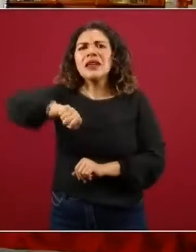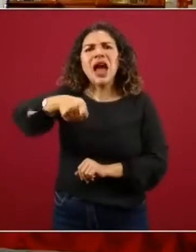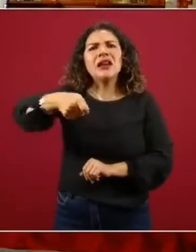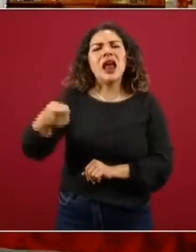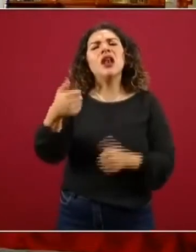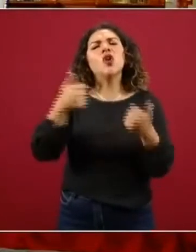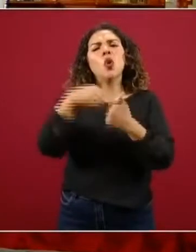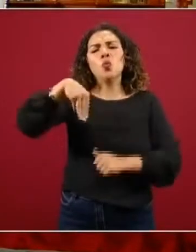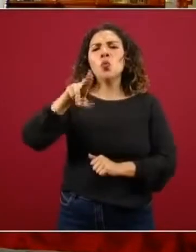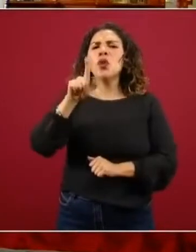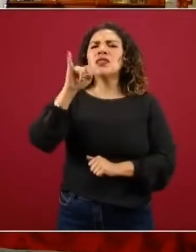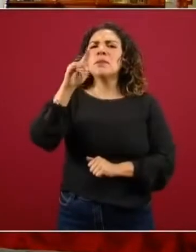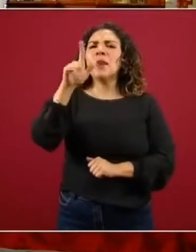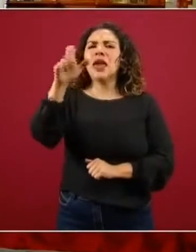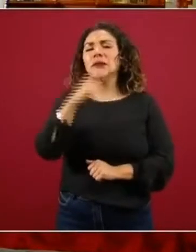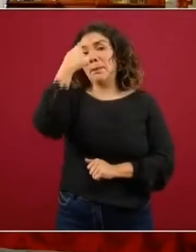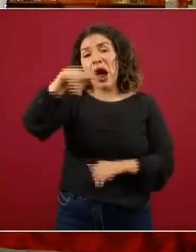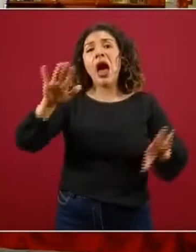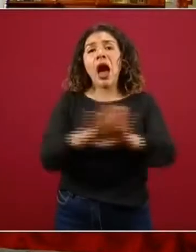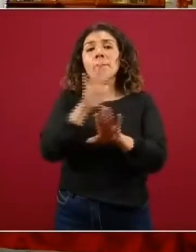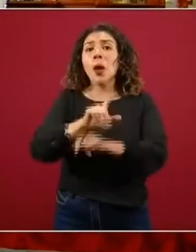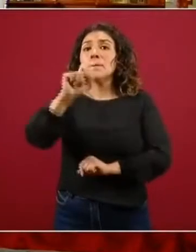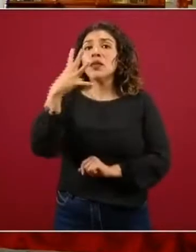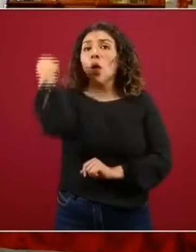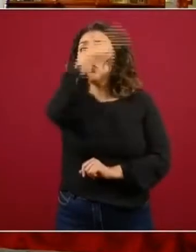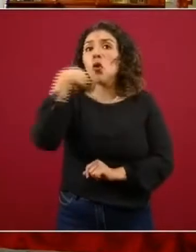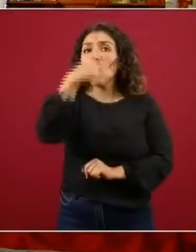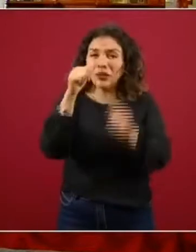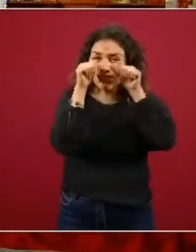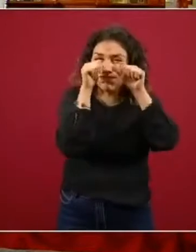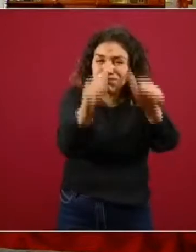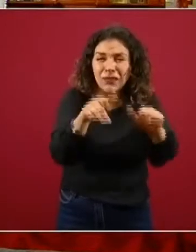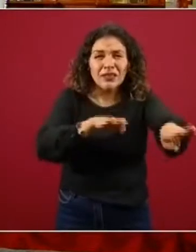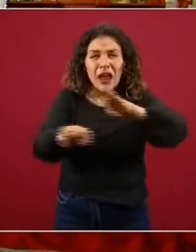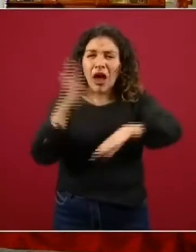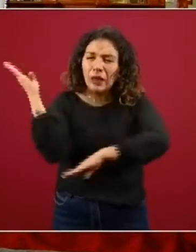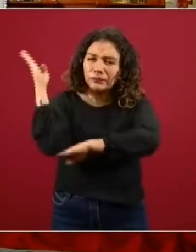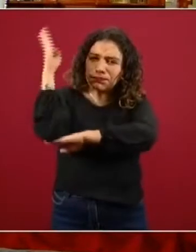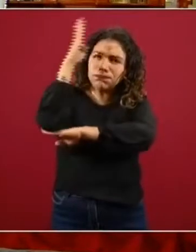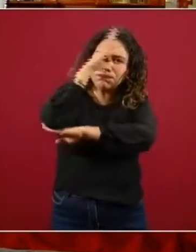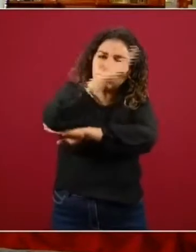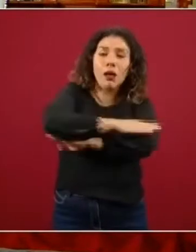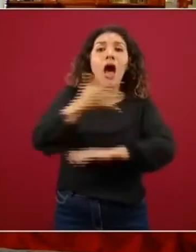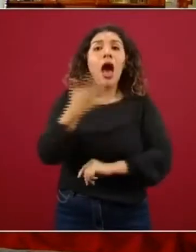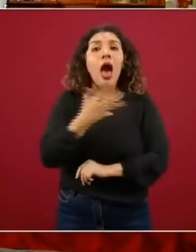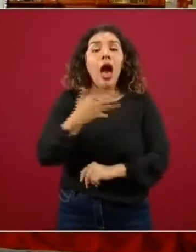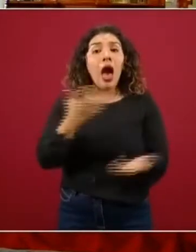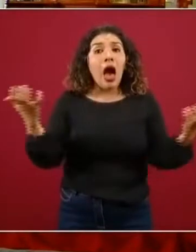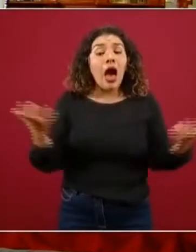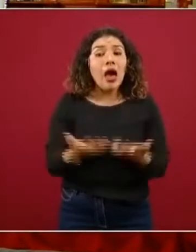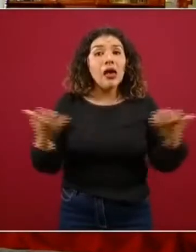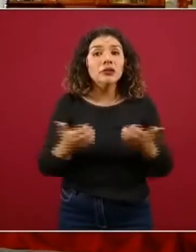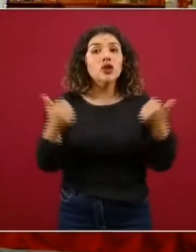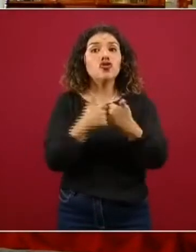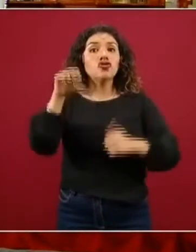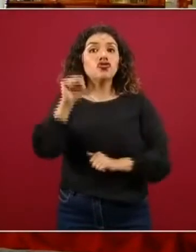multiplexados nuevos para dedicar los 24 horas al trabajo que enfrentó y que hizo